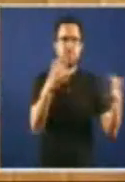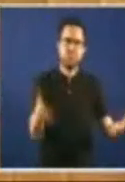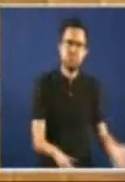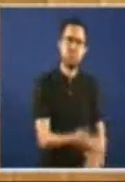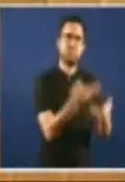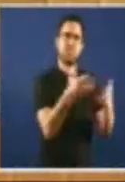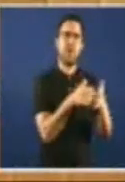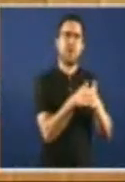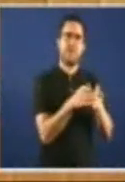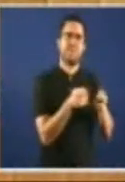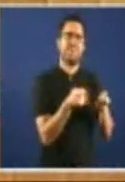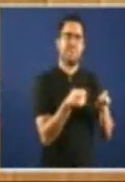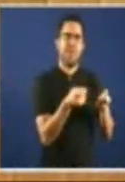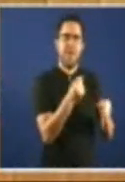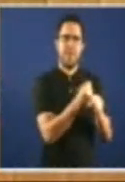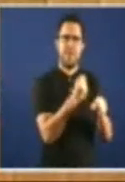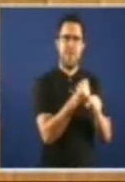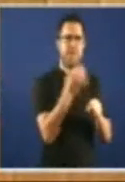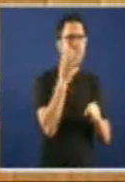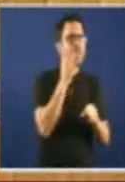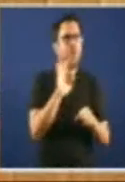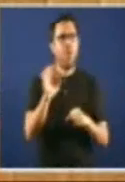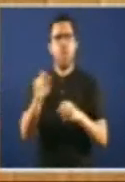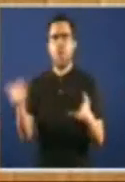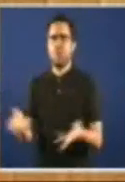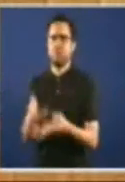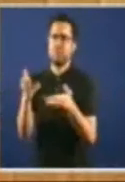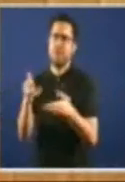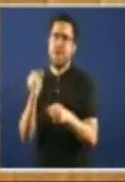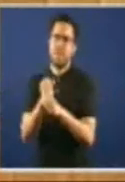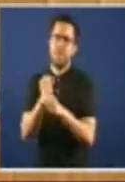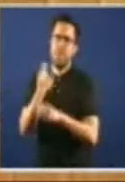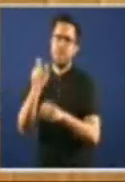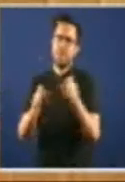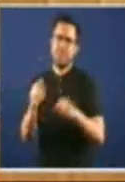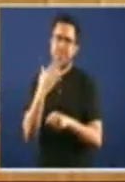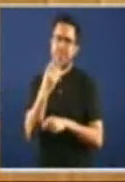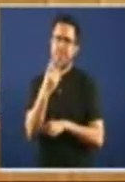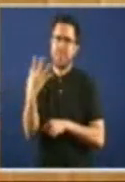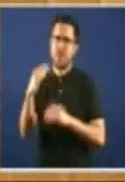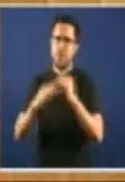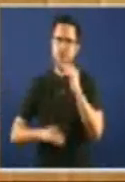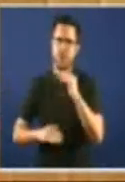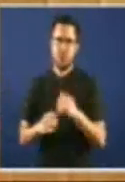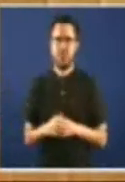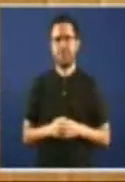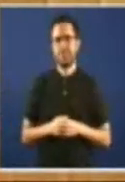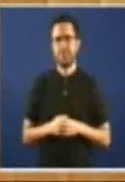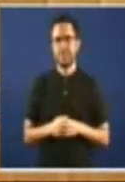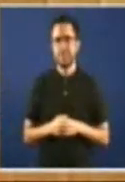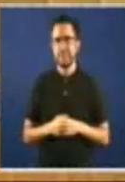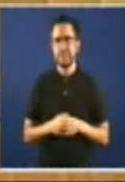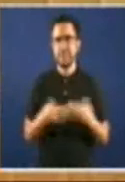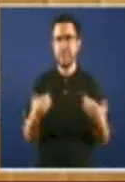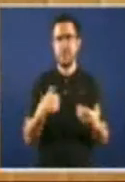revitalizar o emprego dos menores de 25 anos Lo ansiedelo o que fai a afondar máis as medidas desregularizadoras